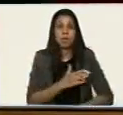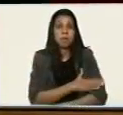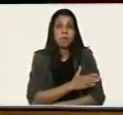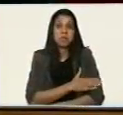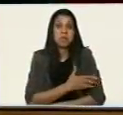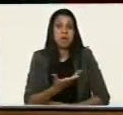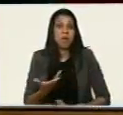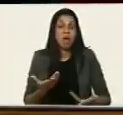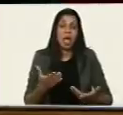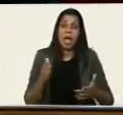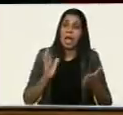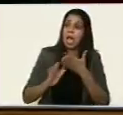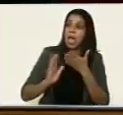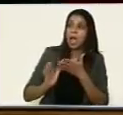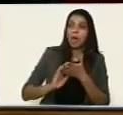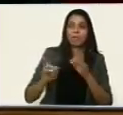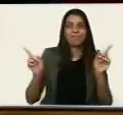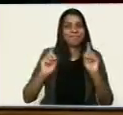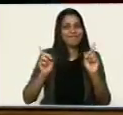Ellos...